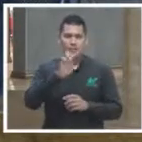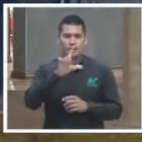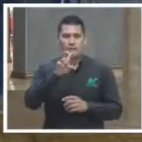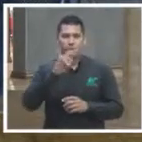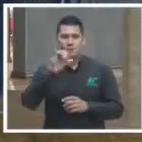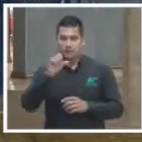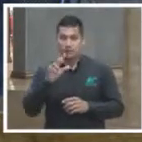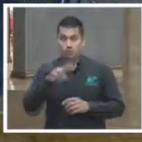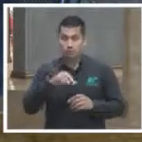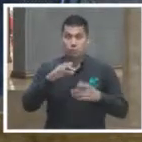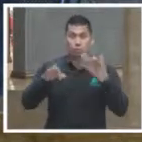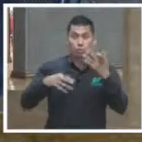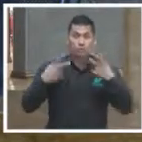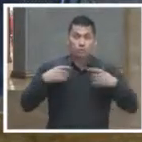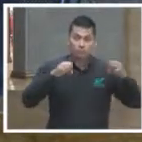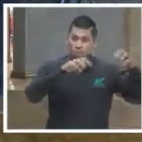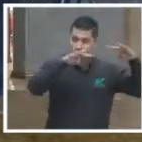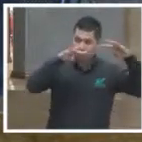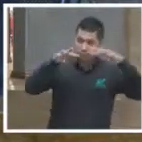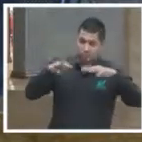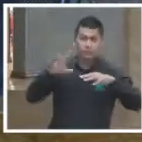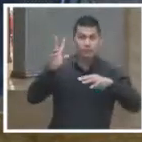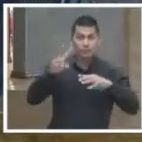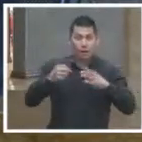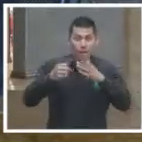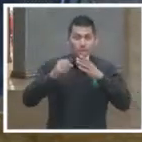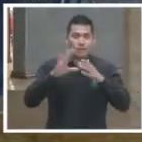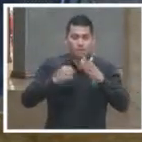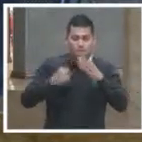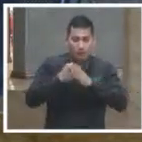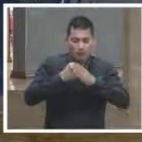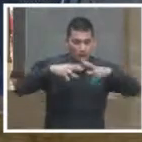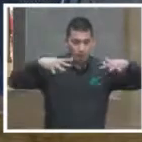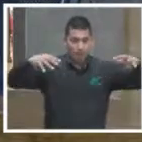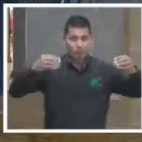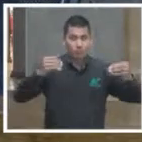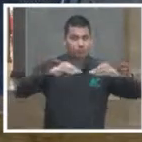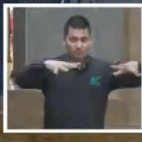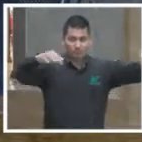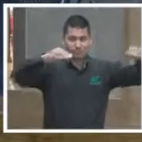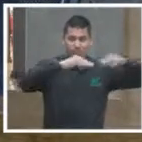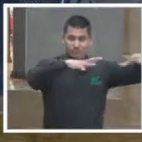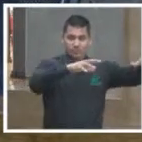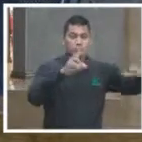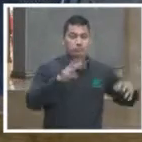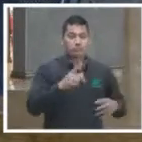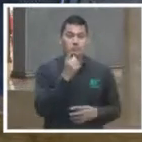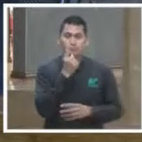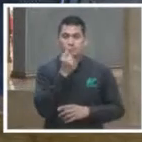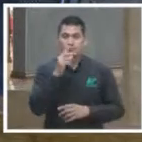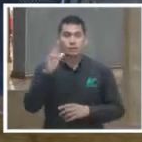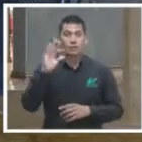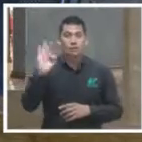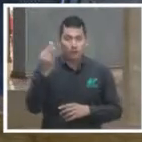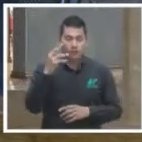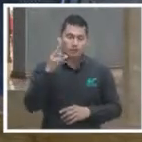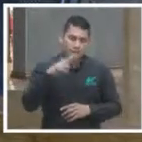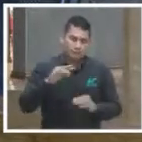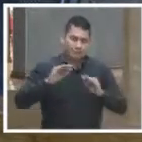un impacto televisivo importante, porque era en aquel entonces la Policía Federal, obviamente,